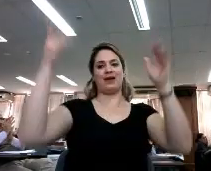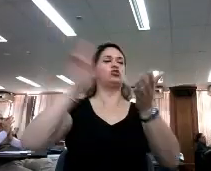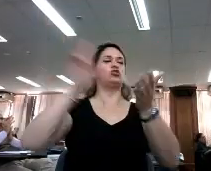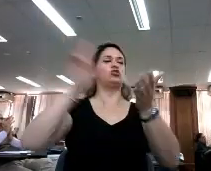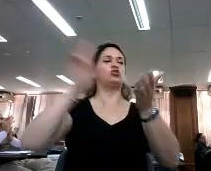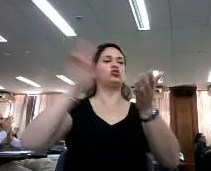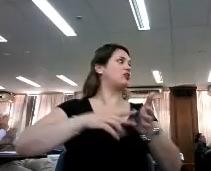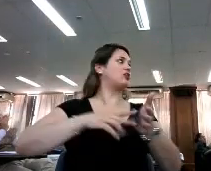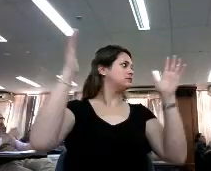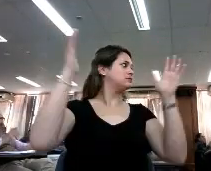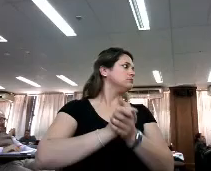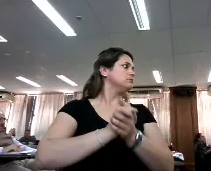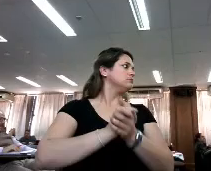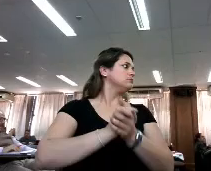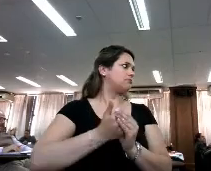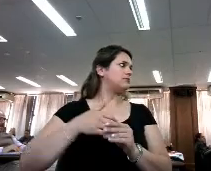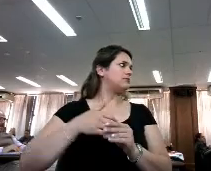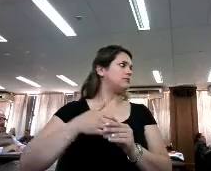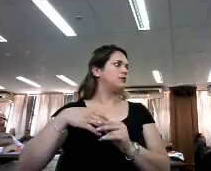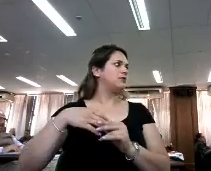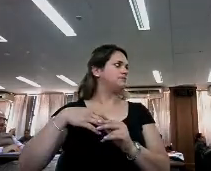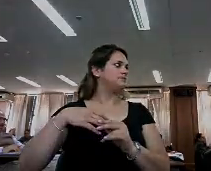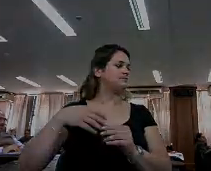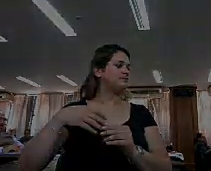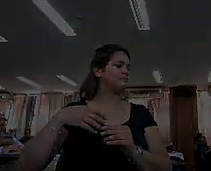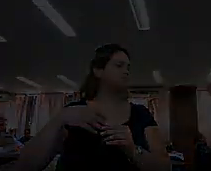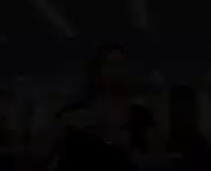Gabriel gracias muchas gracias